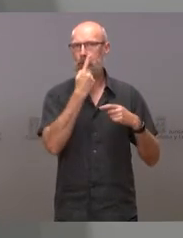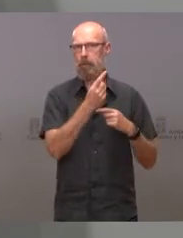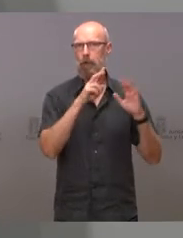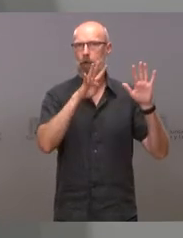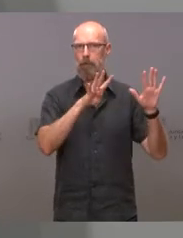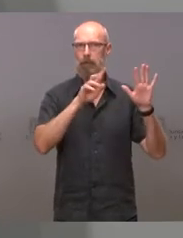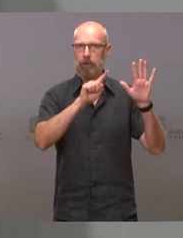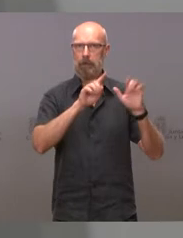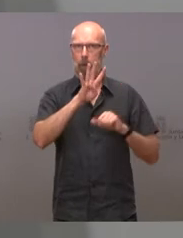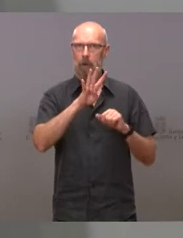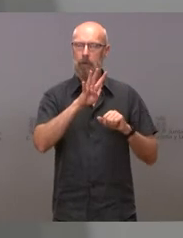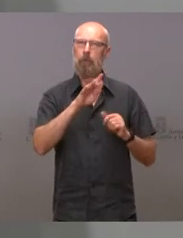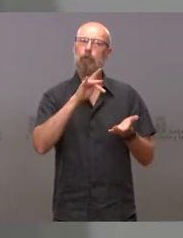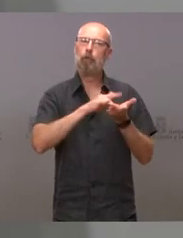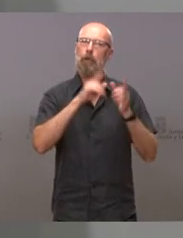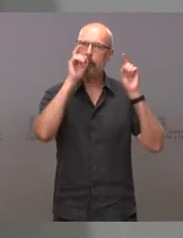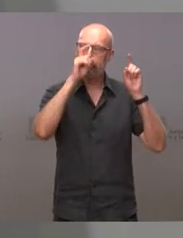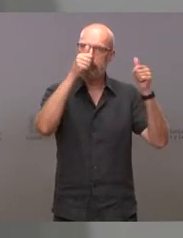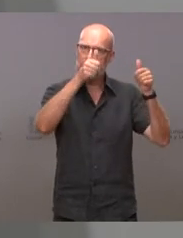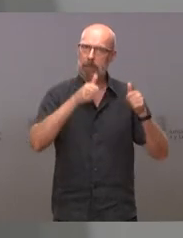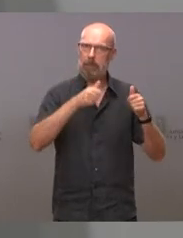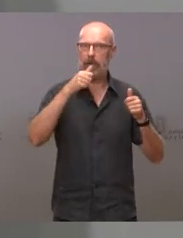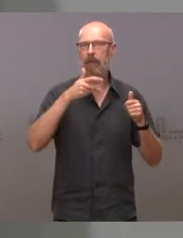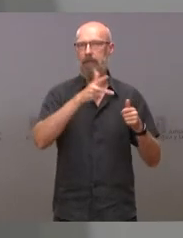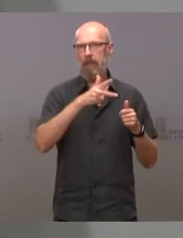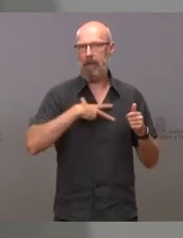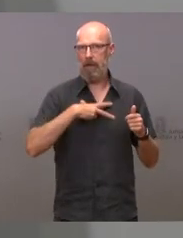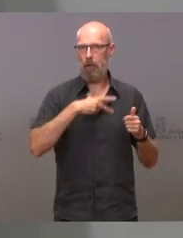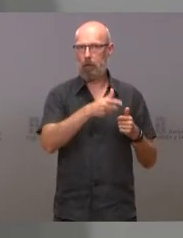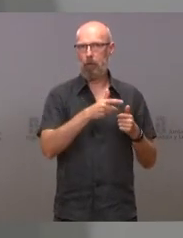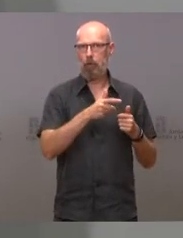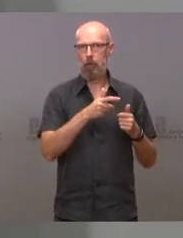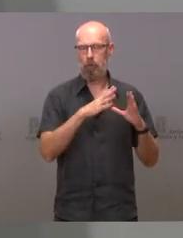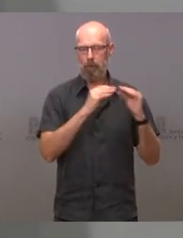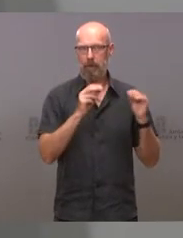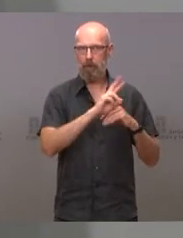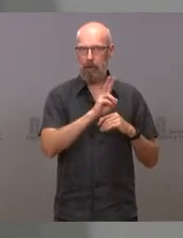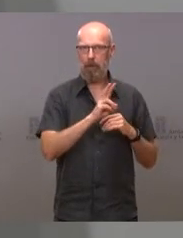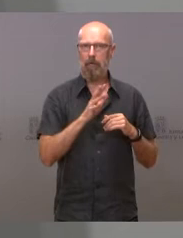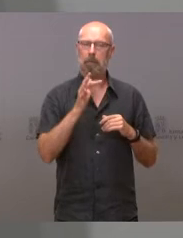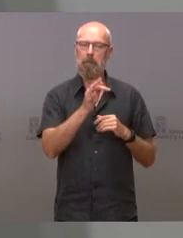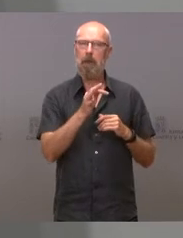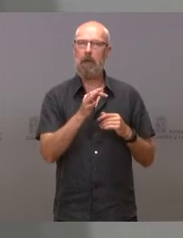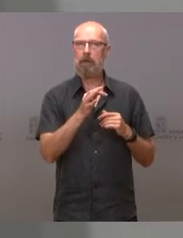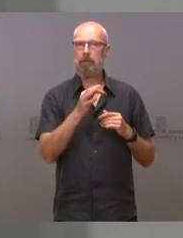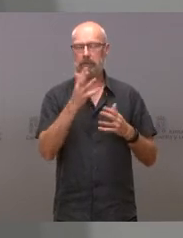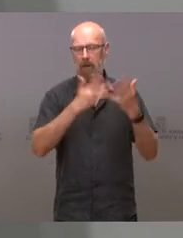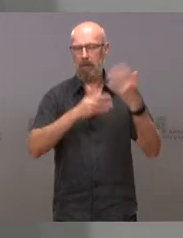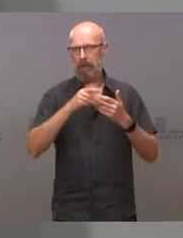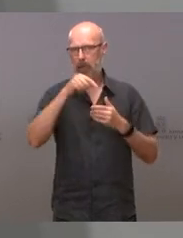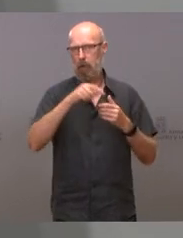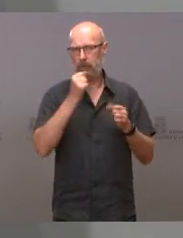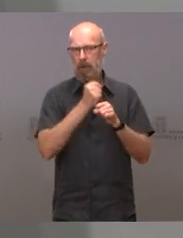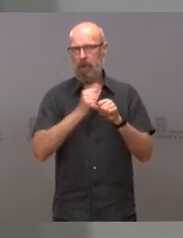licenciado en Derecho por la Universidad de Valladolid, funcionario del Cuerpo Superior de Administración Económico-Financiera de nuestra Administración desde el año